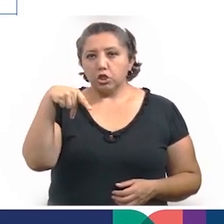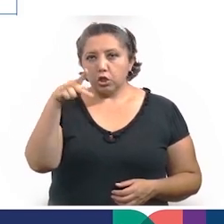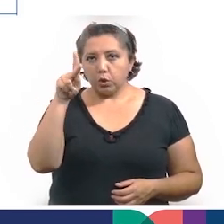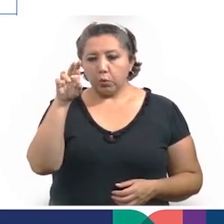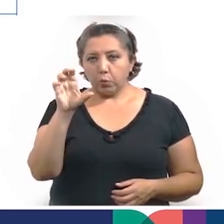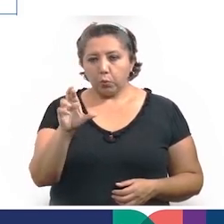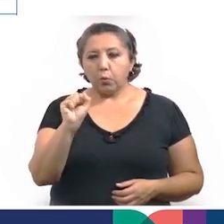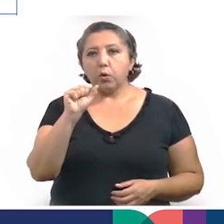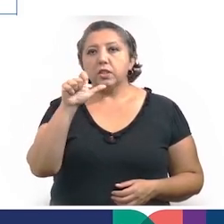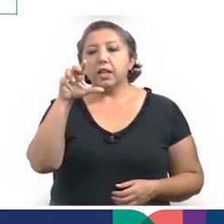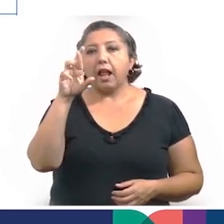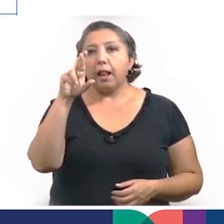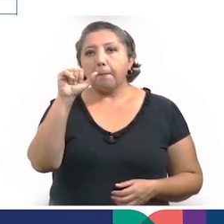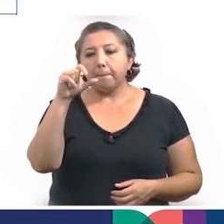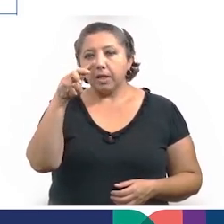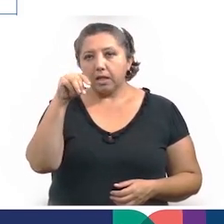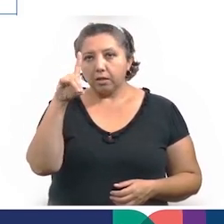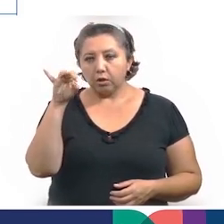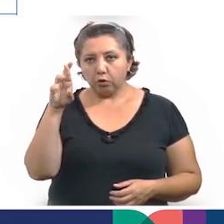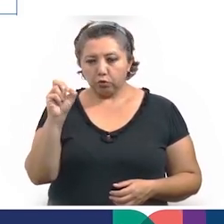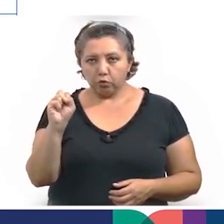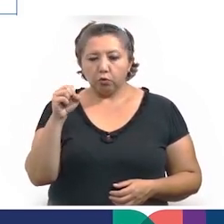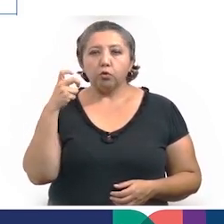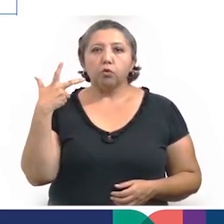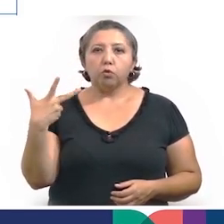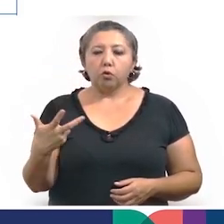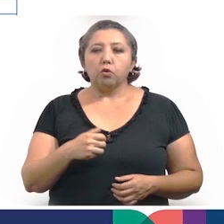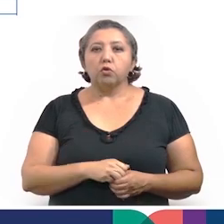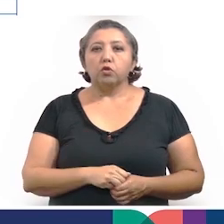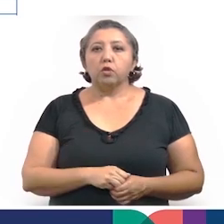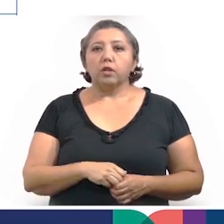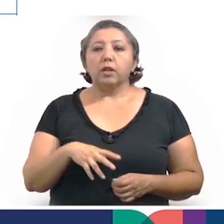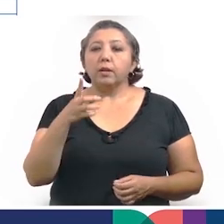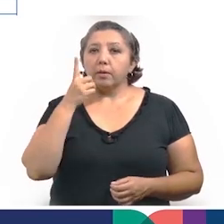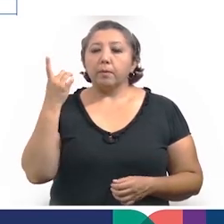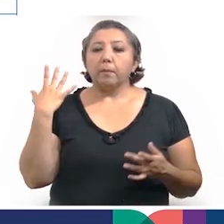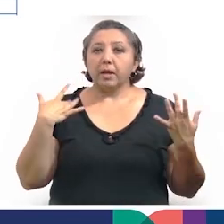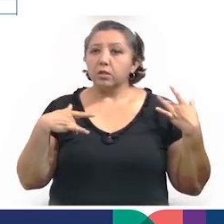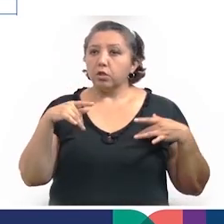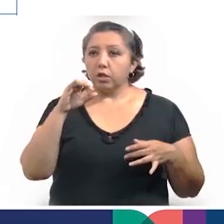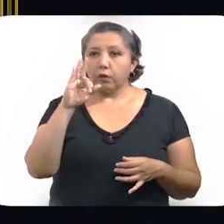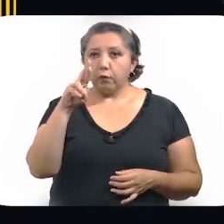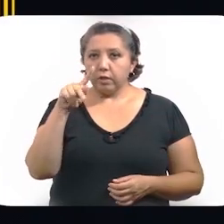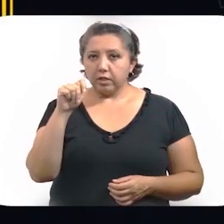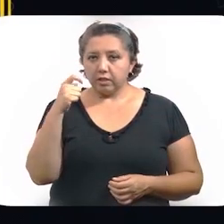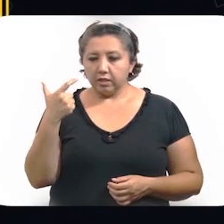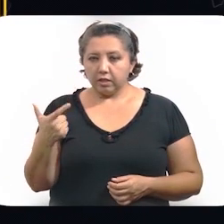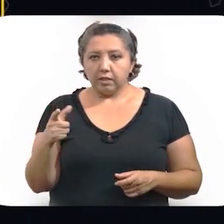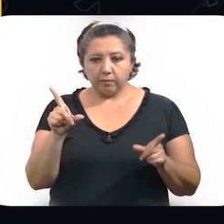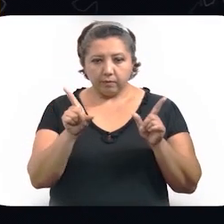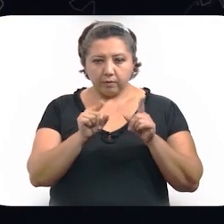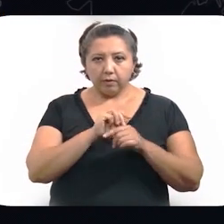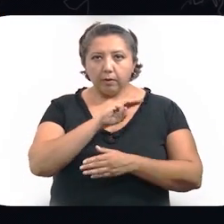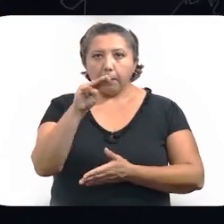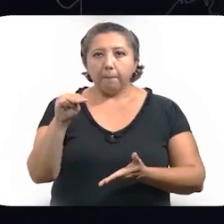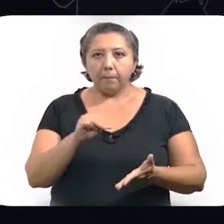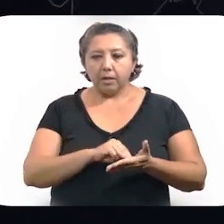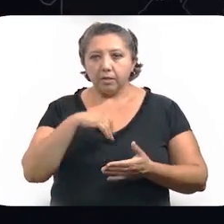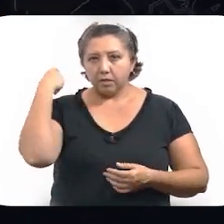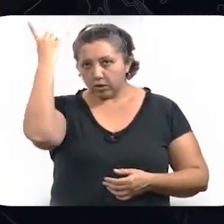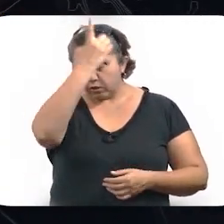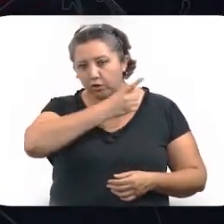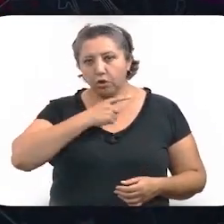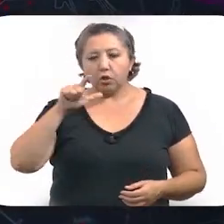Almendros, Tishcacal, Ropichén y Fidel Velázquez con 8 y Paseo de las Fuentes con 7. Específicamente en Mérida se han